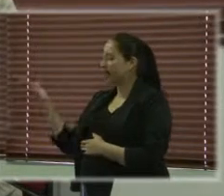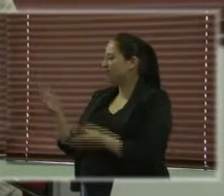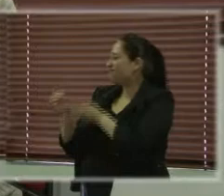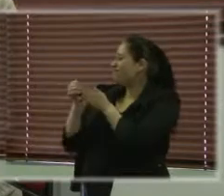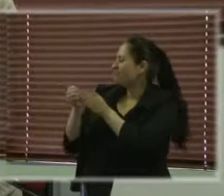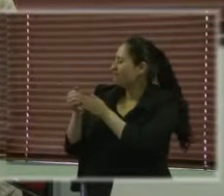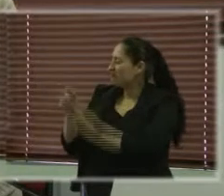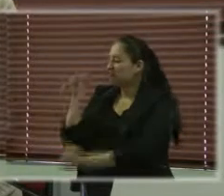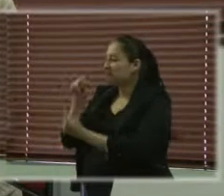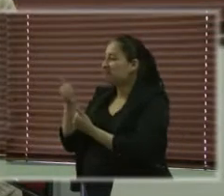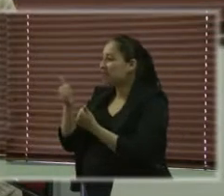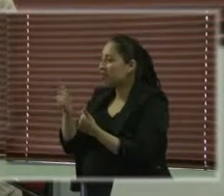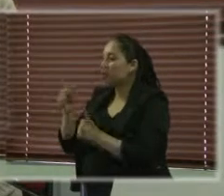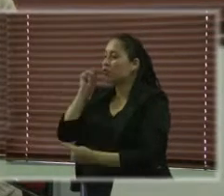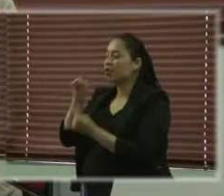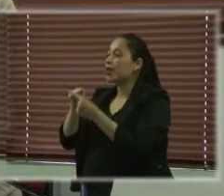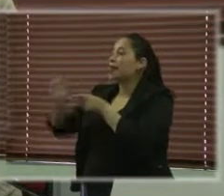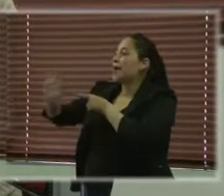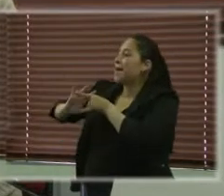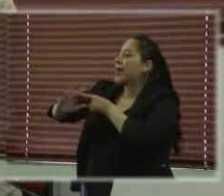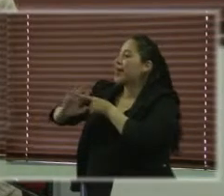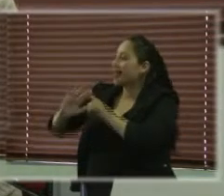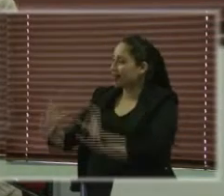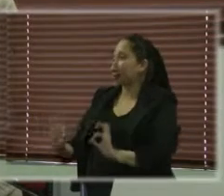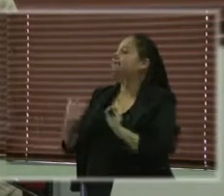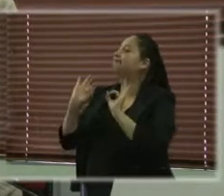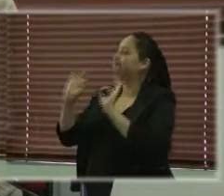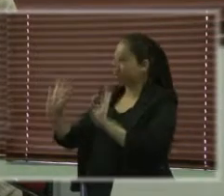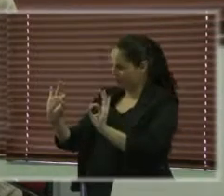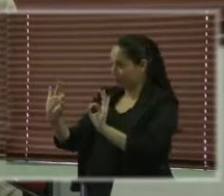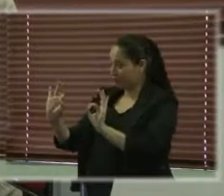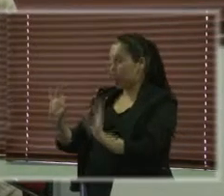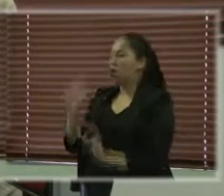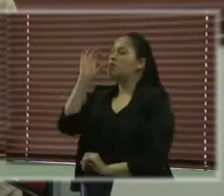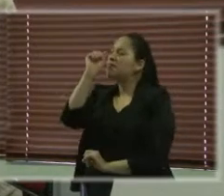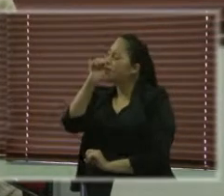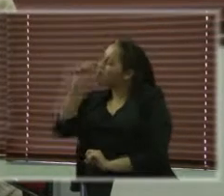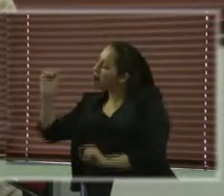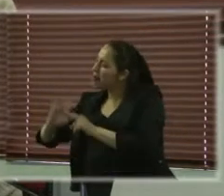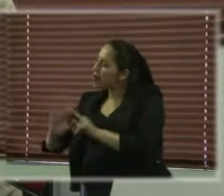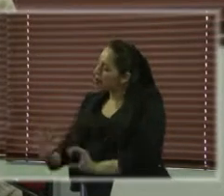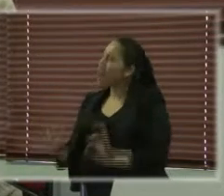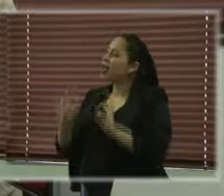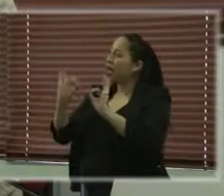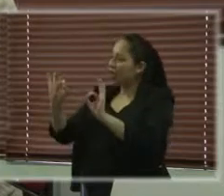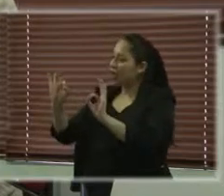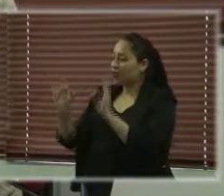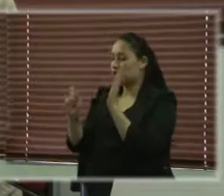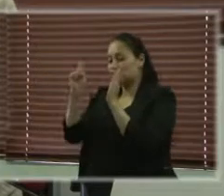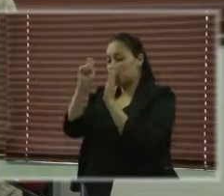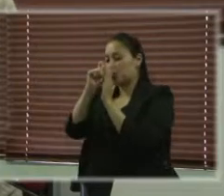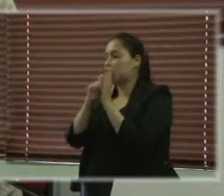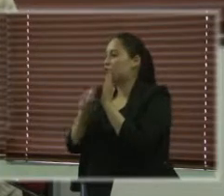es en identificar buenas prácticas, pero por supuesto para identificar las buenas prácticas hay una serie de criterios.